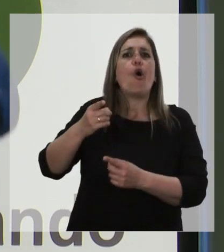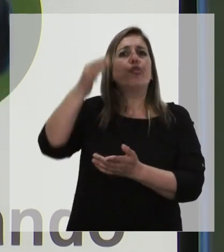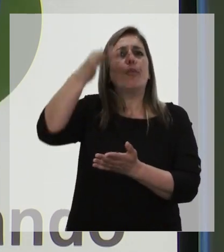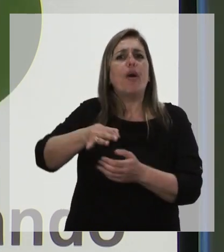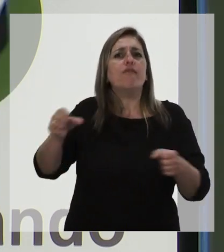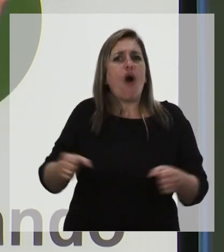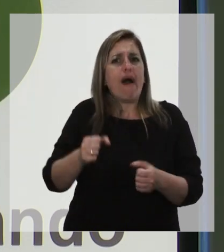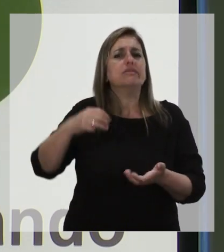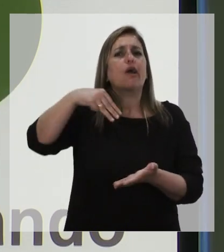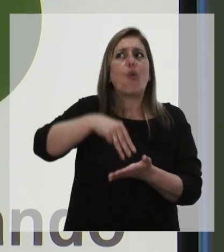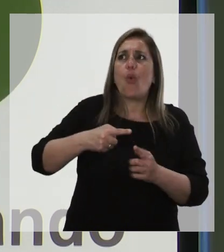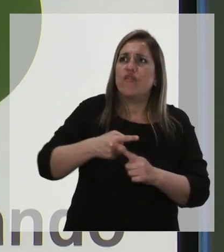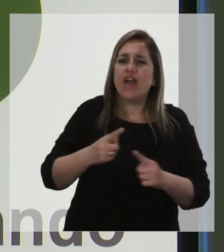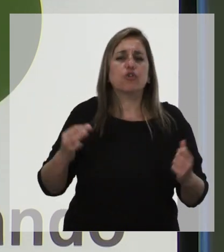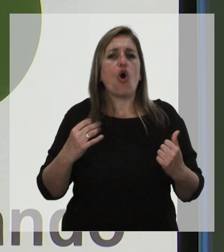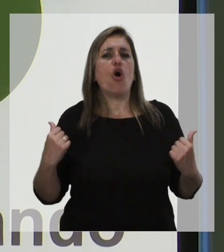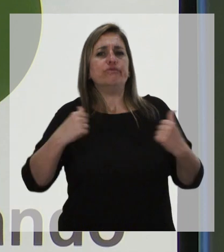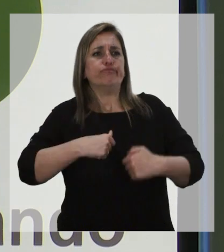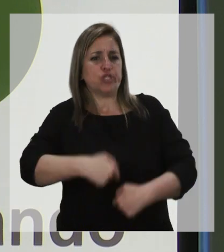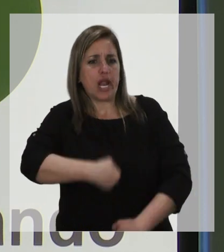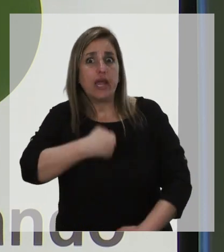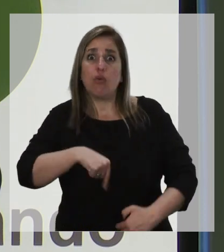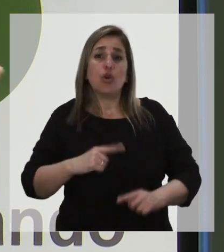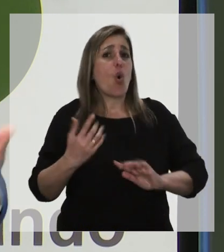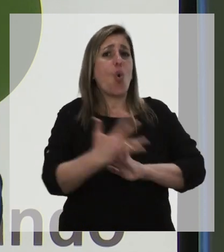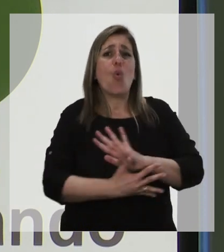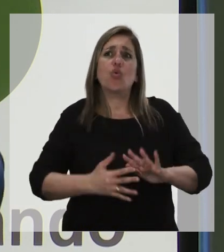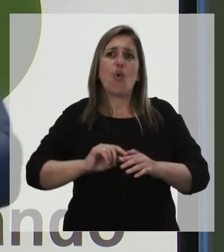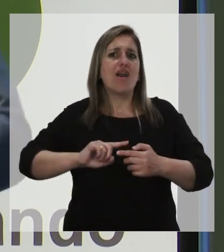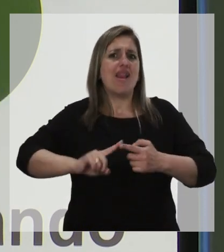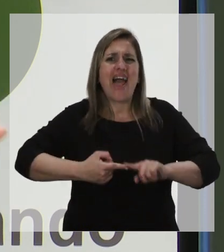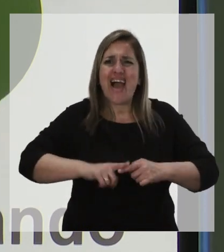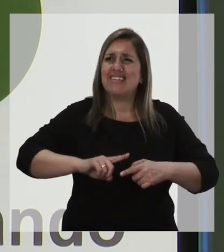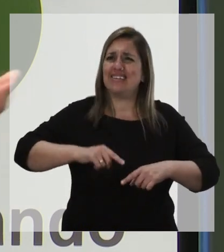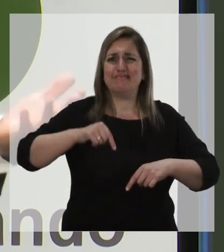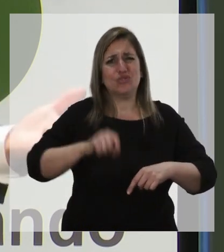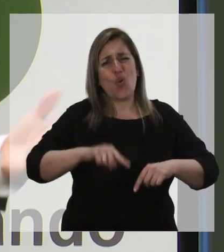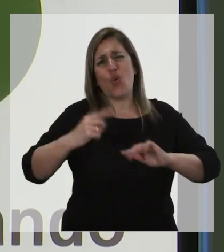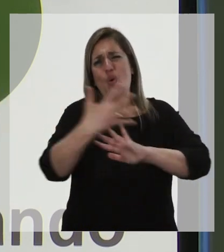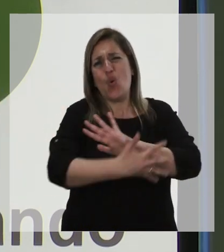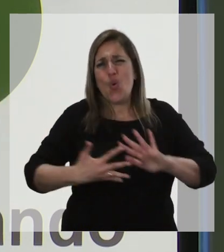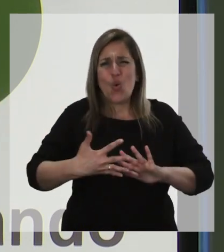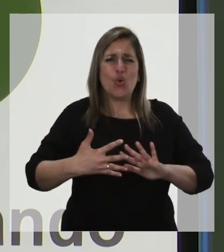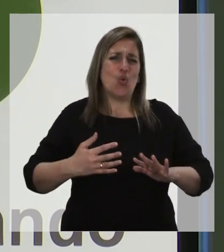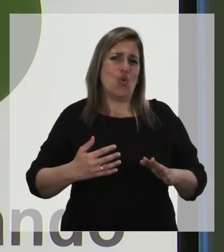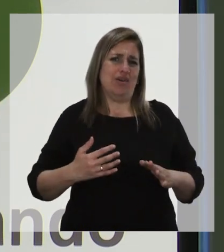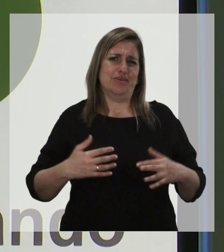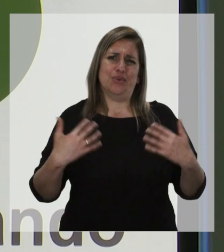O en tal lado hacen estos cubiertos, o estos chalecos. Y Uruguay está, la lana, el trabajo de lana uruguaya.